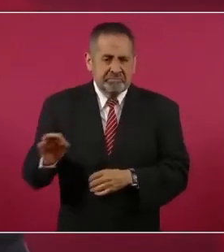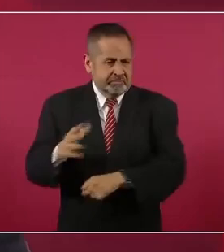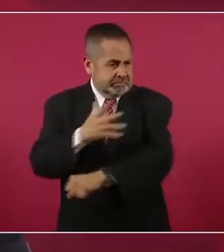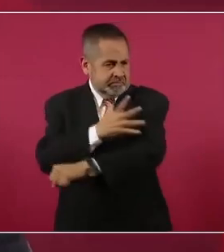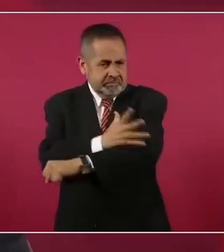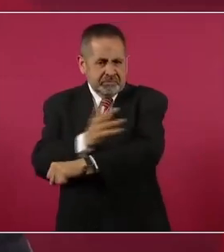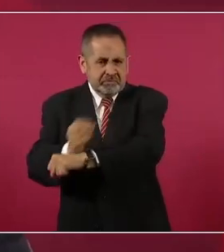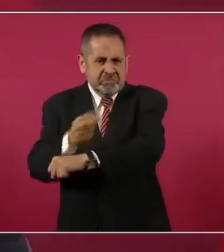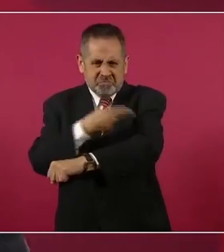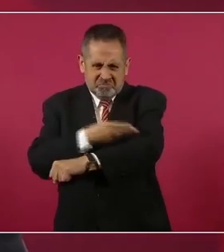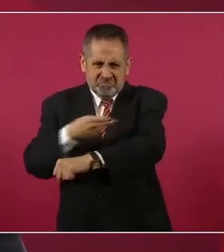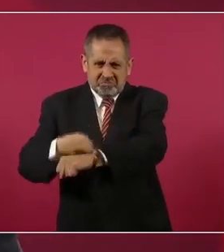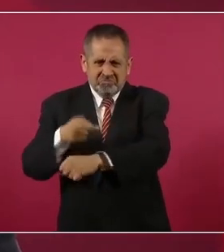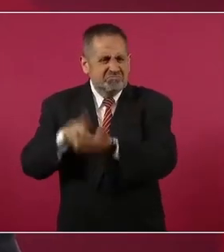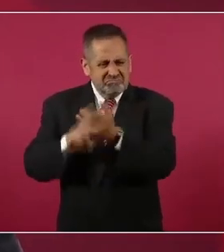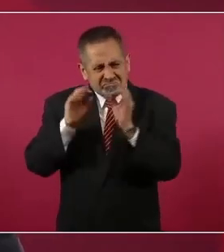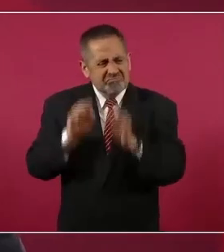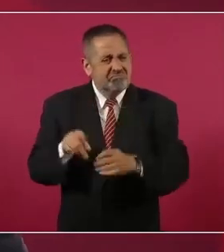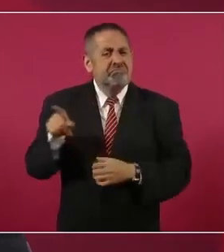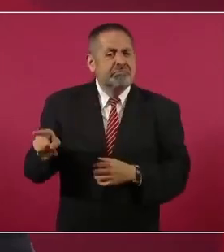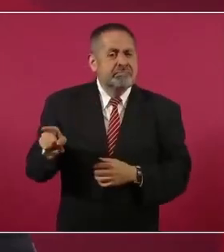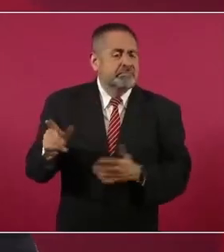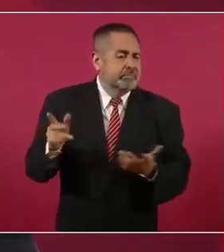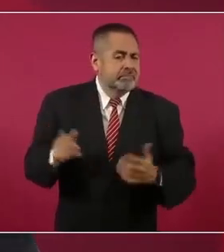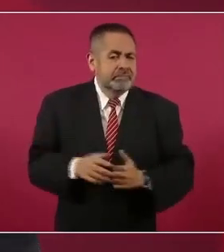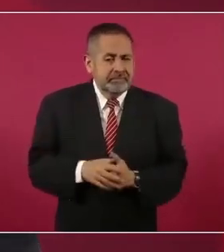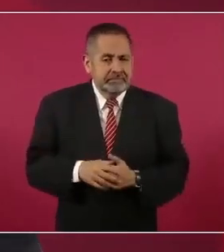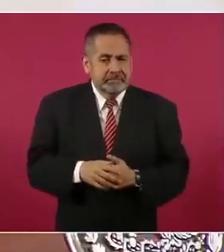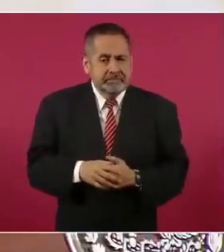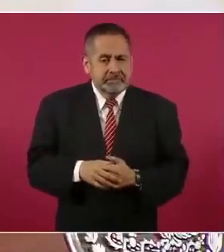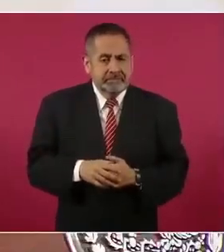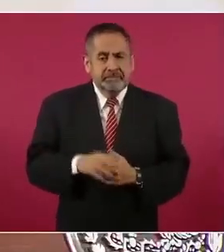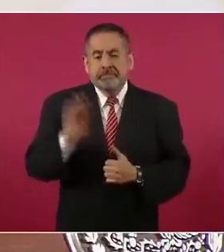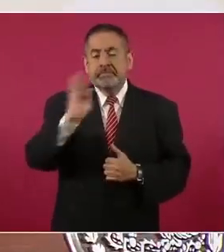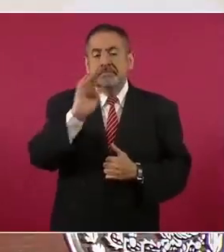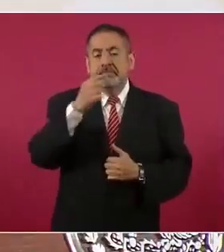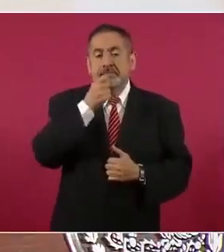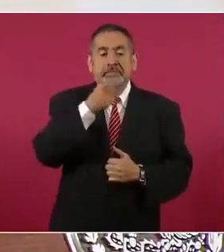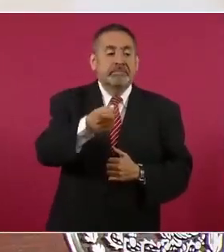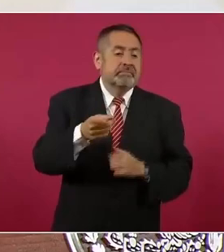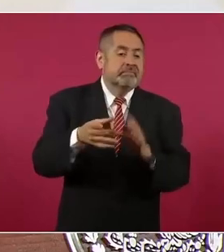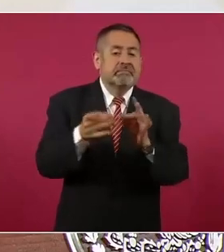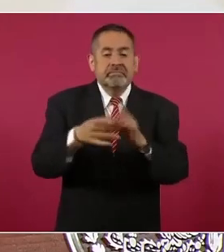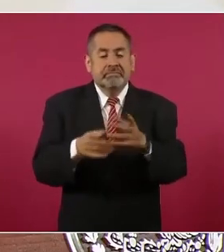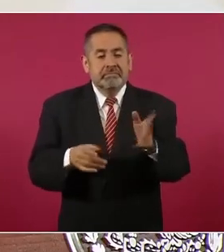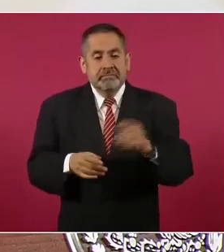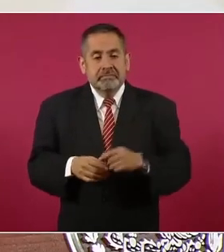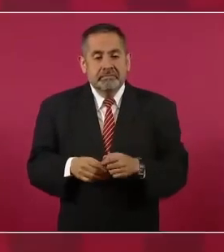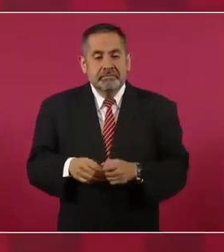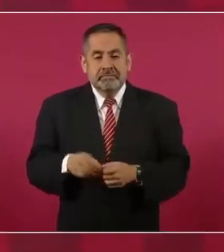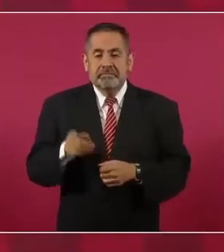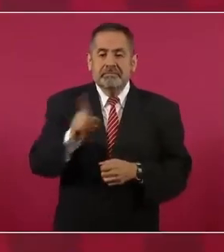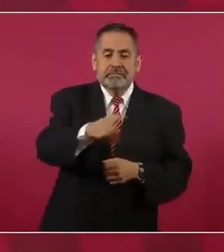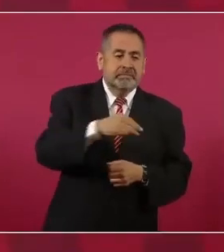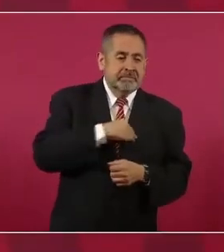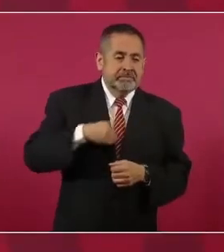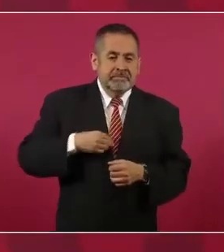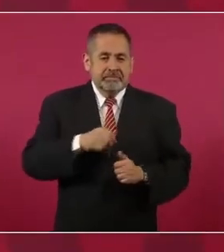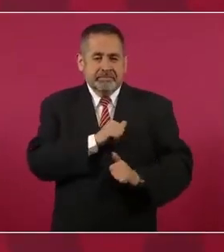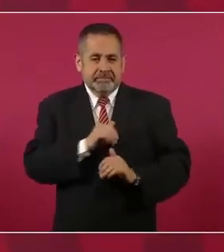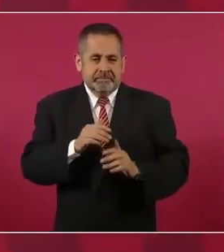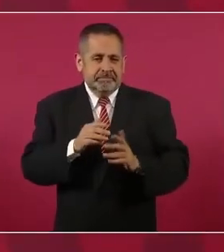honesto. Entonces, si hay miembros de la Armada